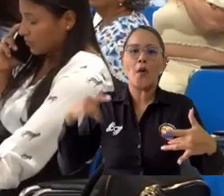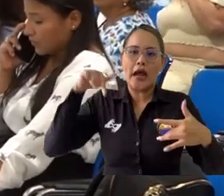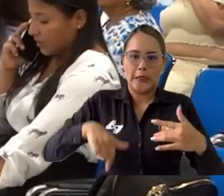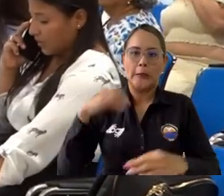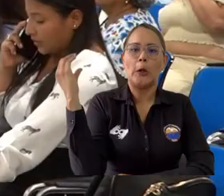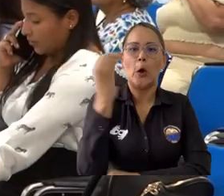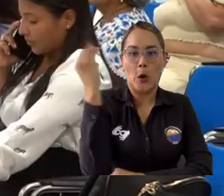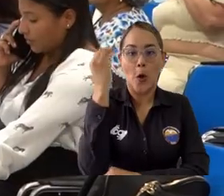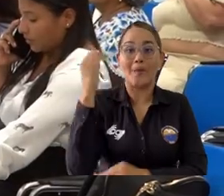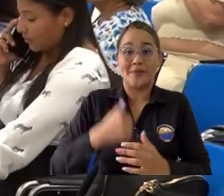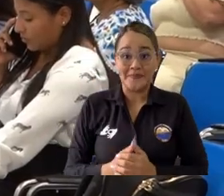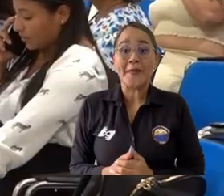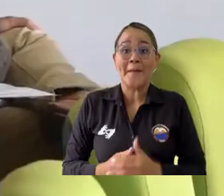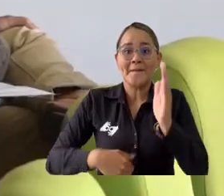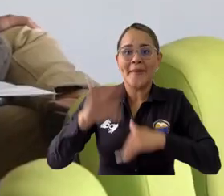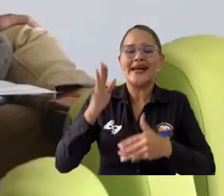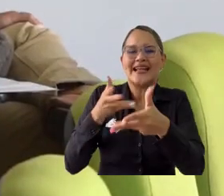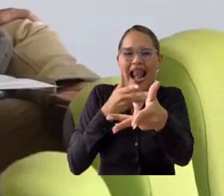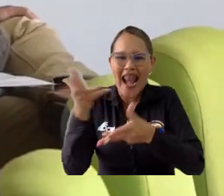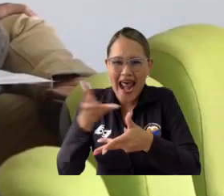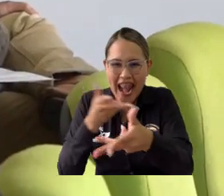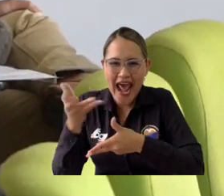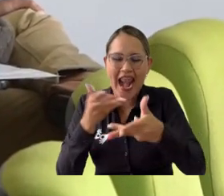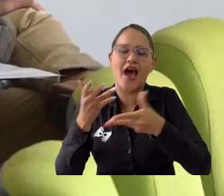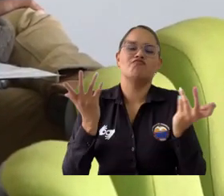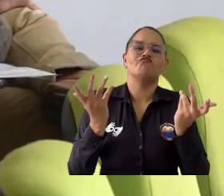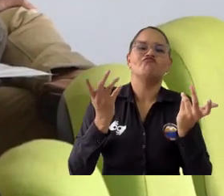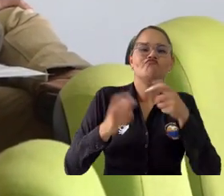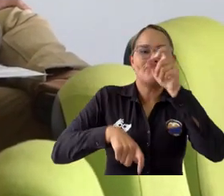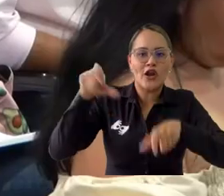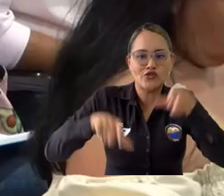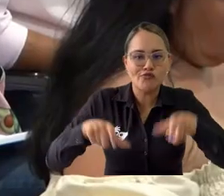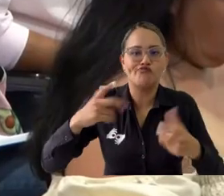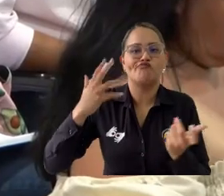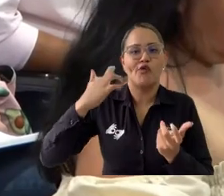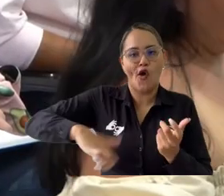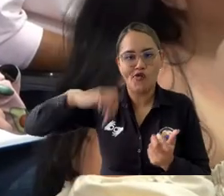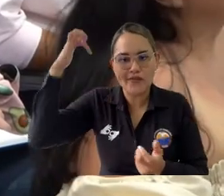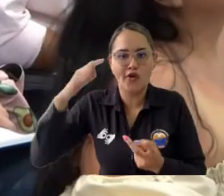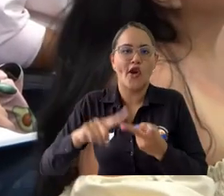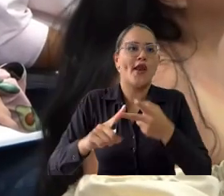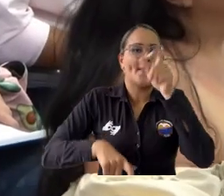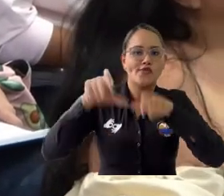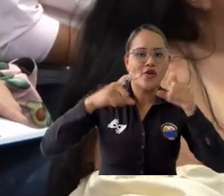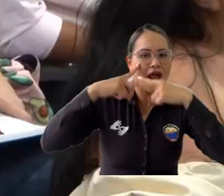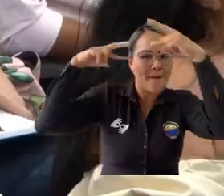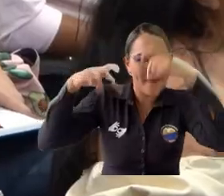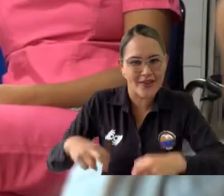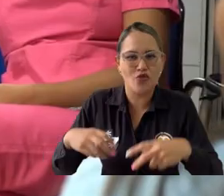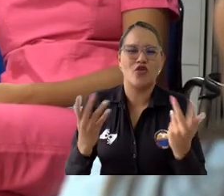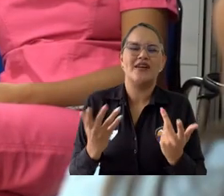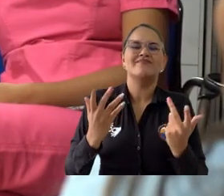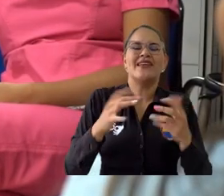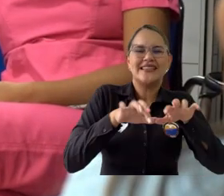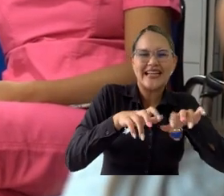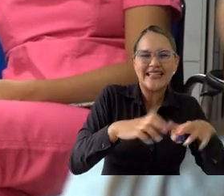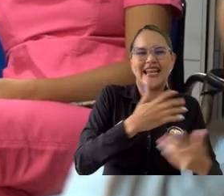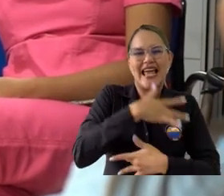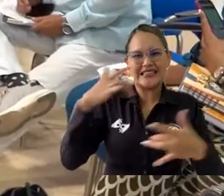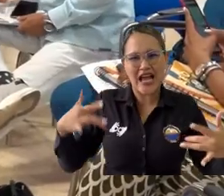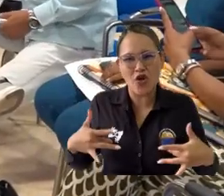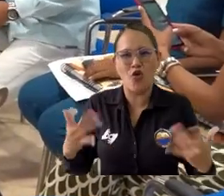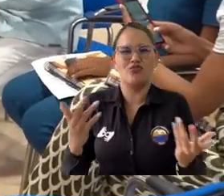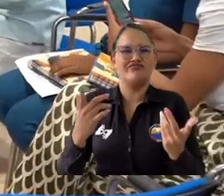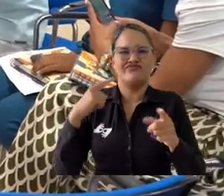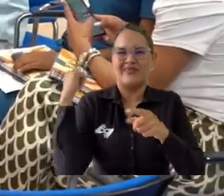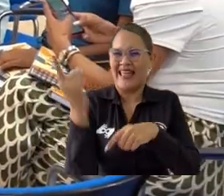espacio de participación intersectorial que convocó a profesionales, profesionales, trabajadores, investigadores, instituciones educativas, secretarías de salud,